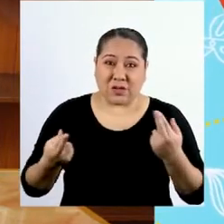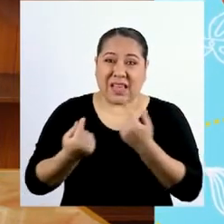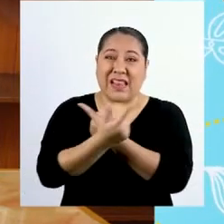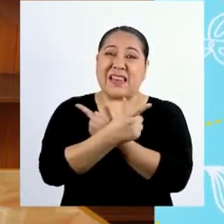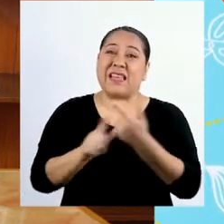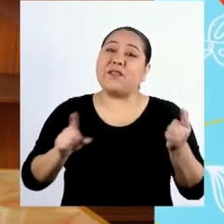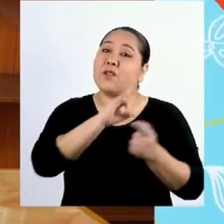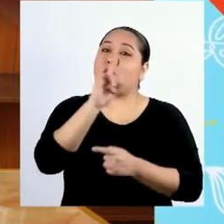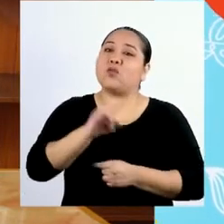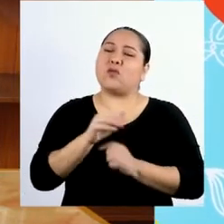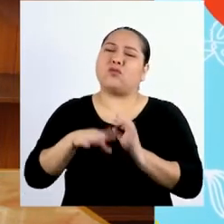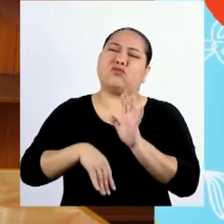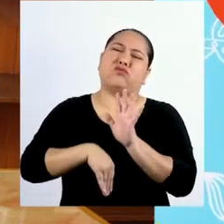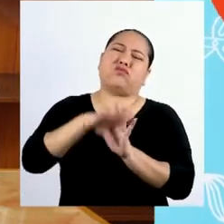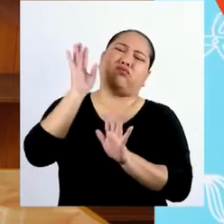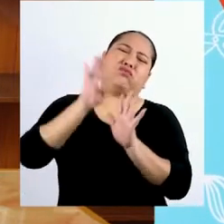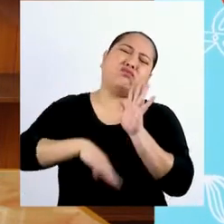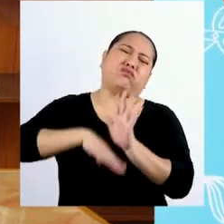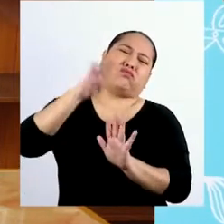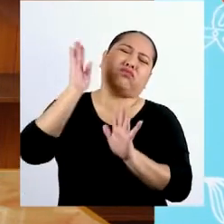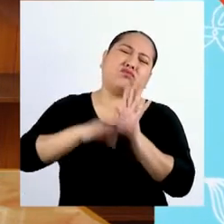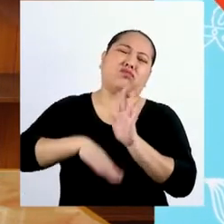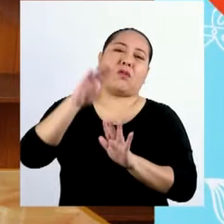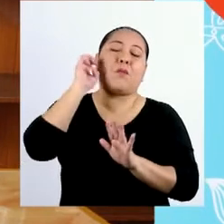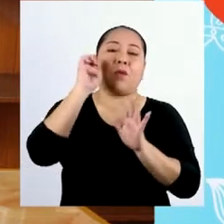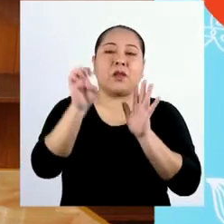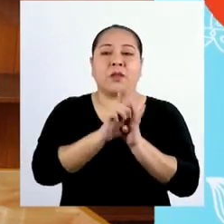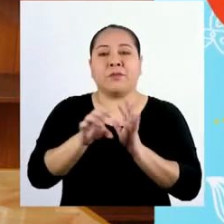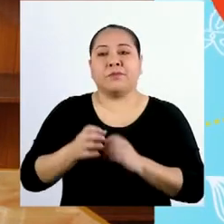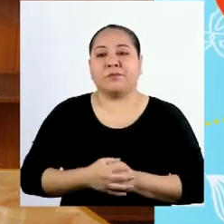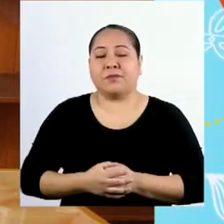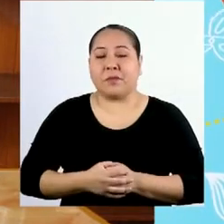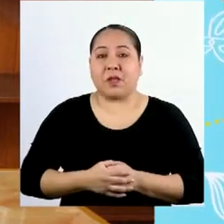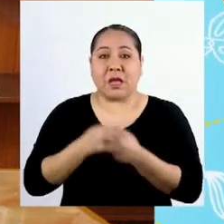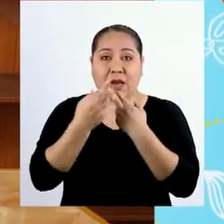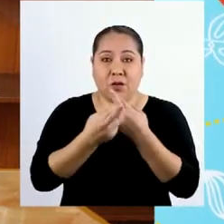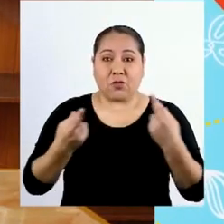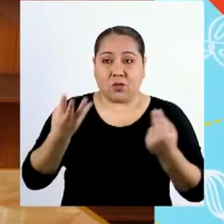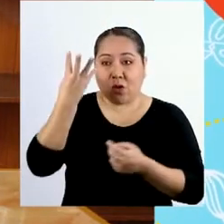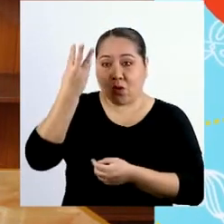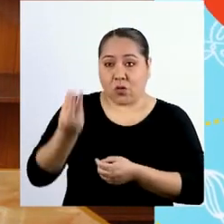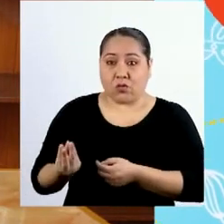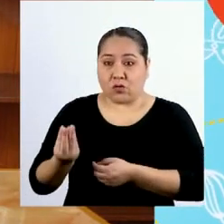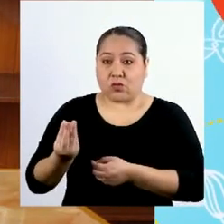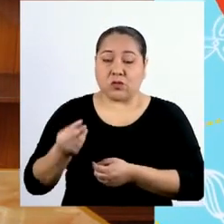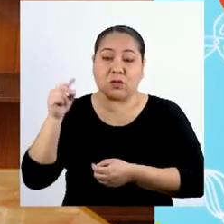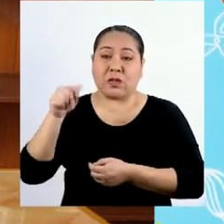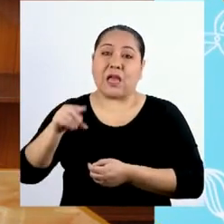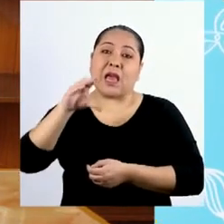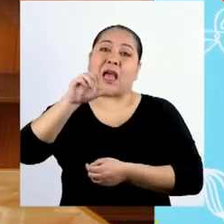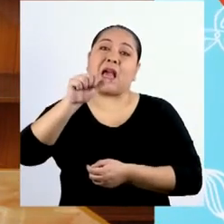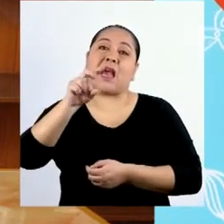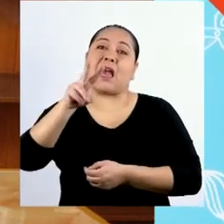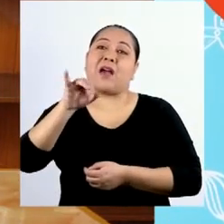infinitamente abundantes. Por ejemplo, los recursos escasos son el caviar, la